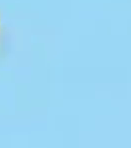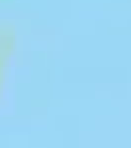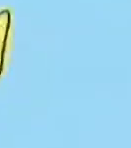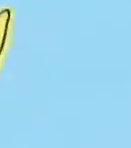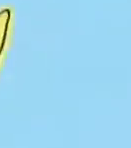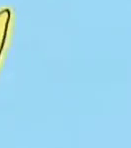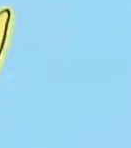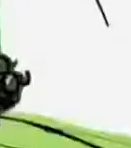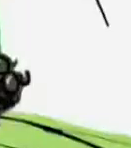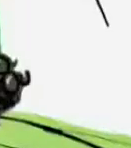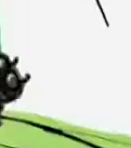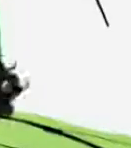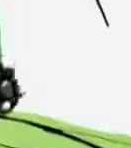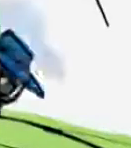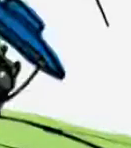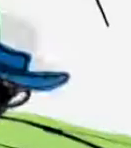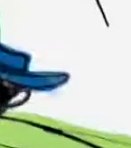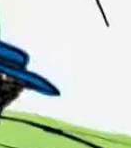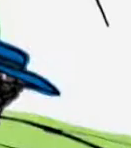¡No!